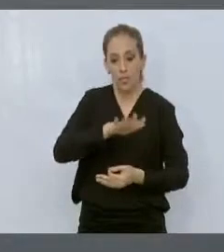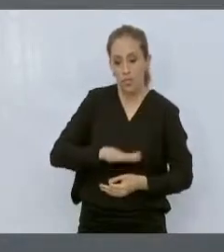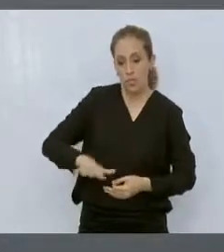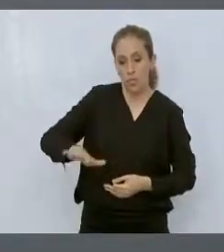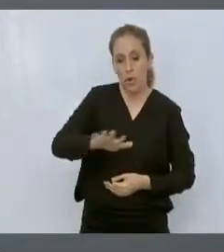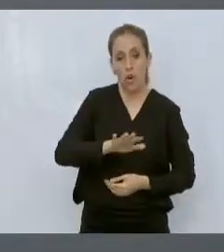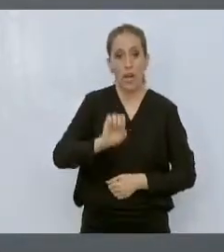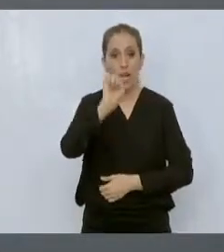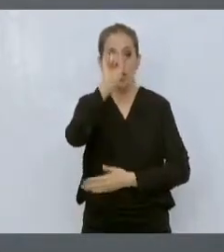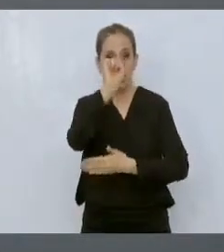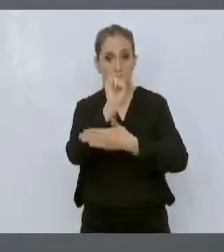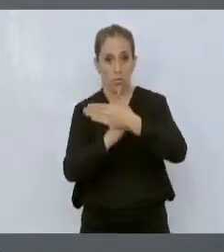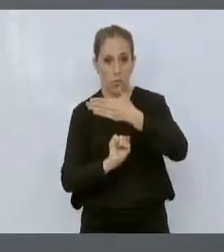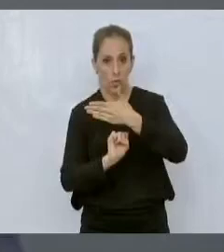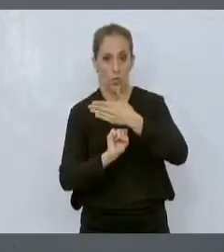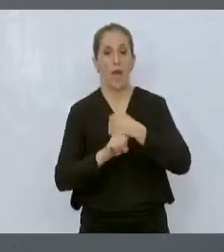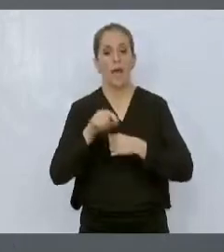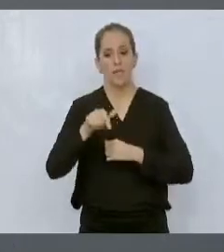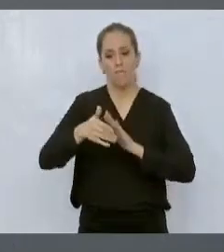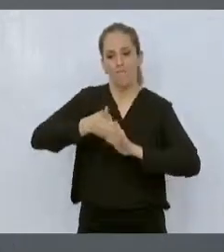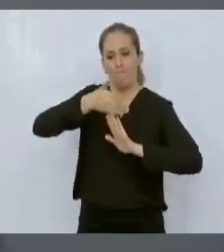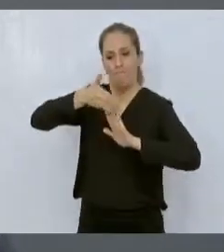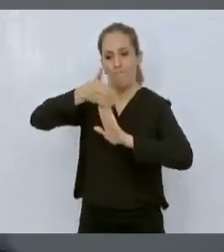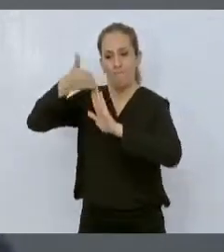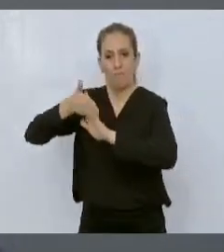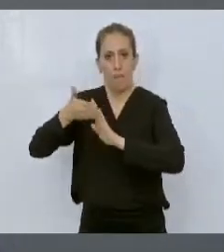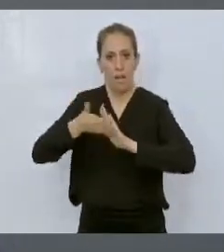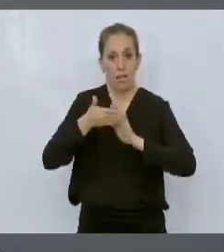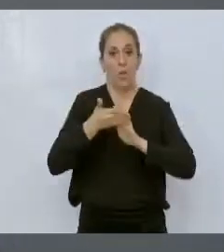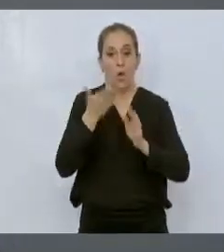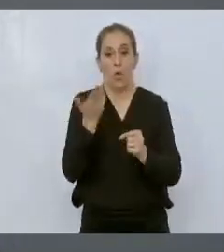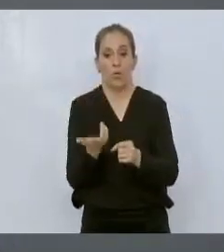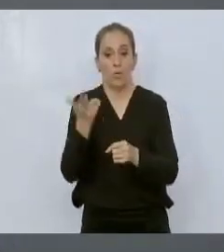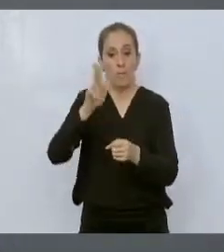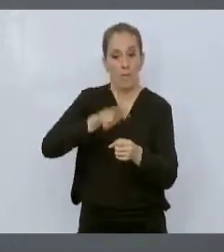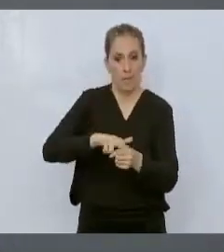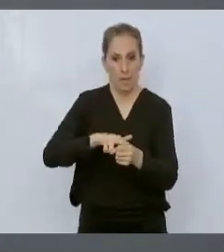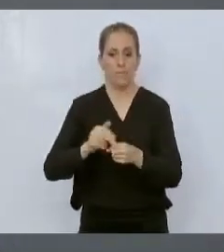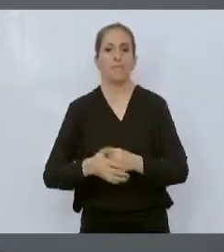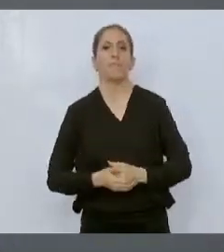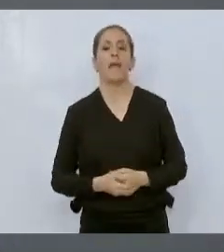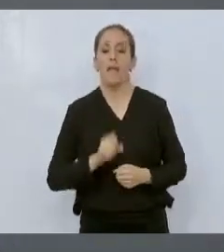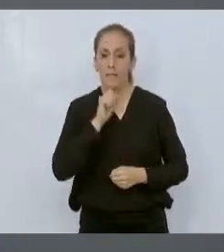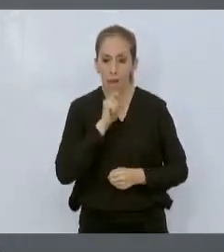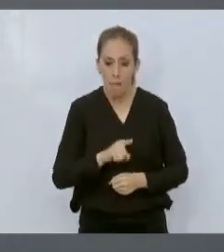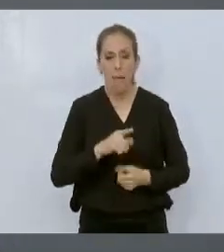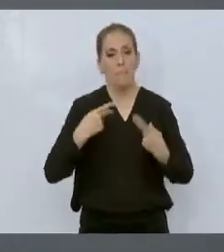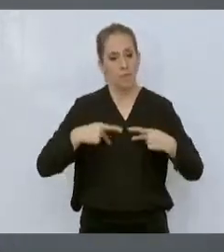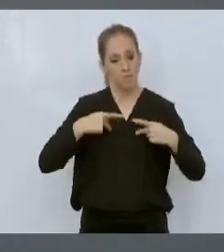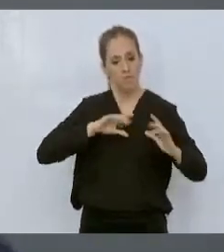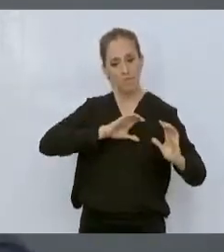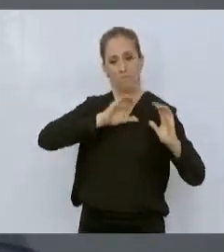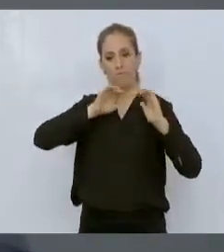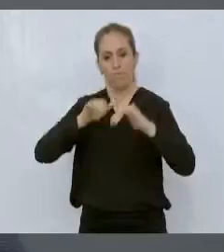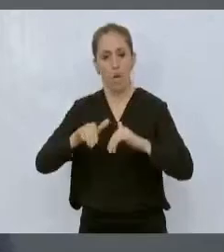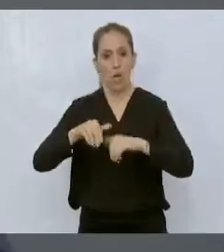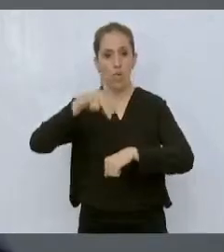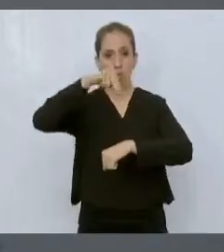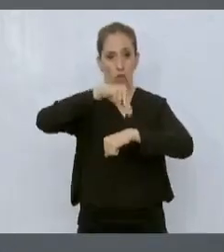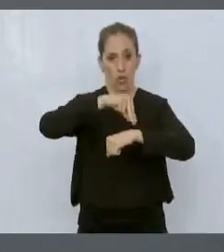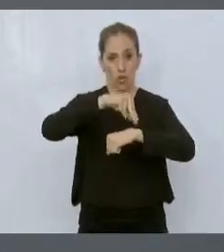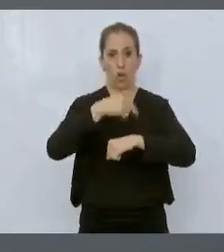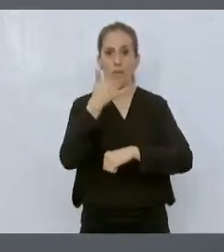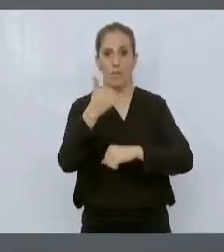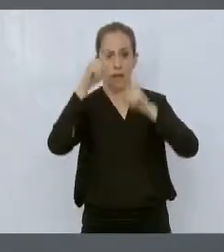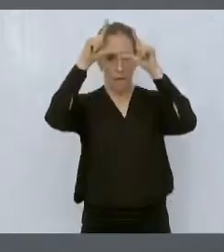hospital de Montemorelos, que es un gran hospital. Hemos contratado casi el 100% más de médicos y enfermeras para este hospital y bueno,